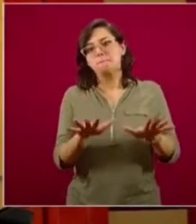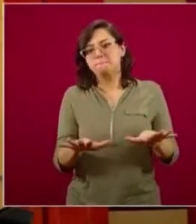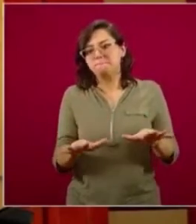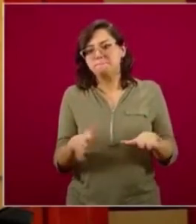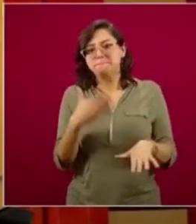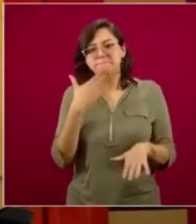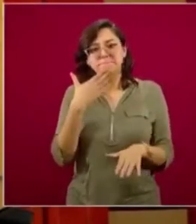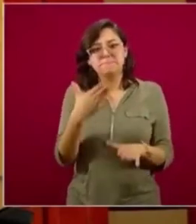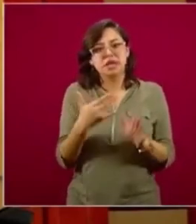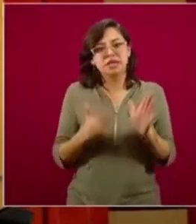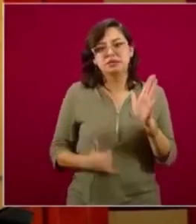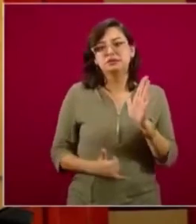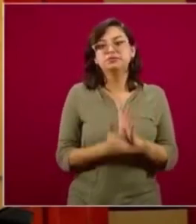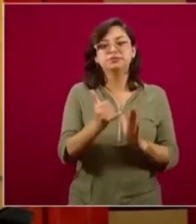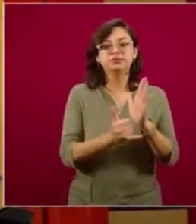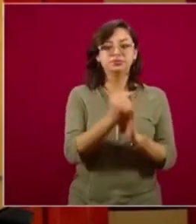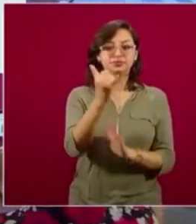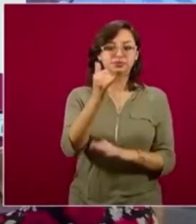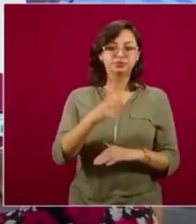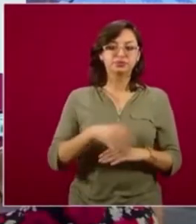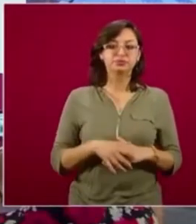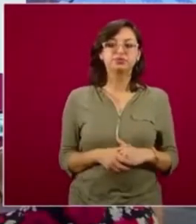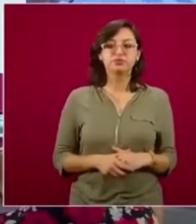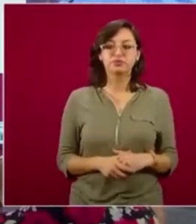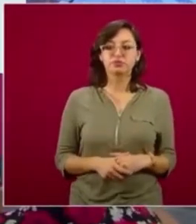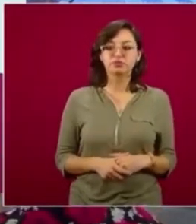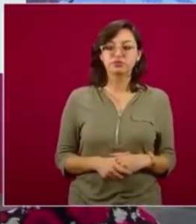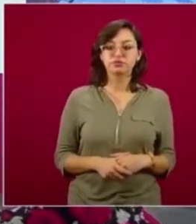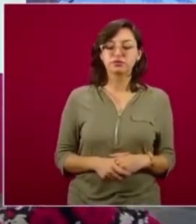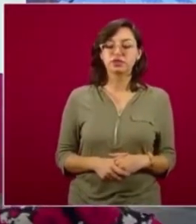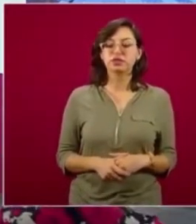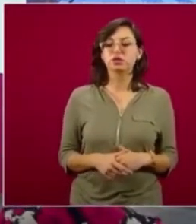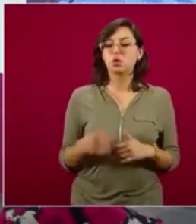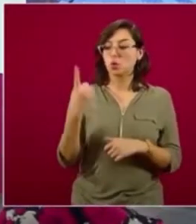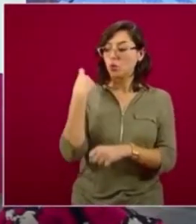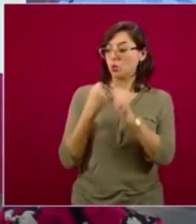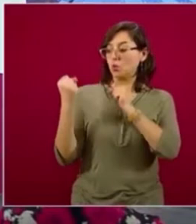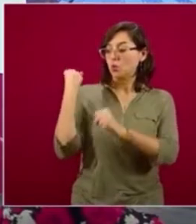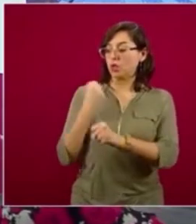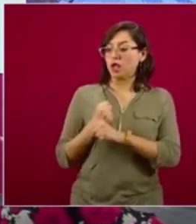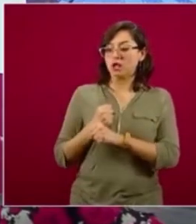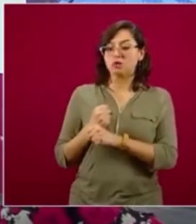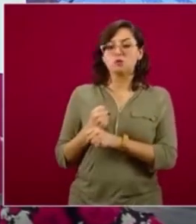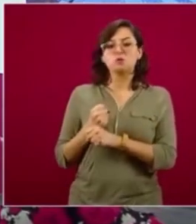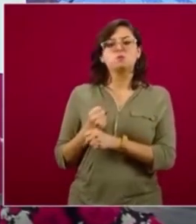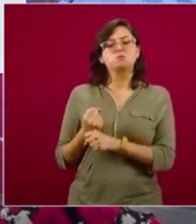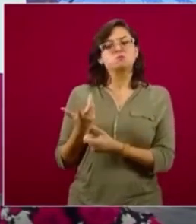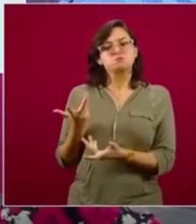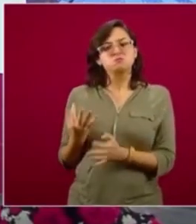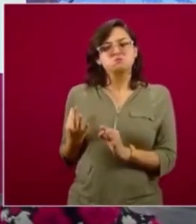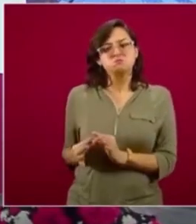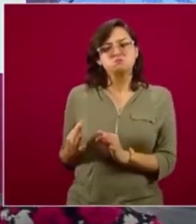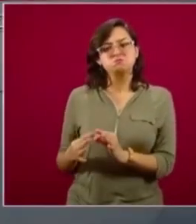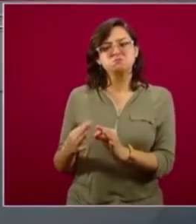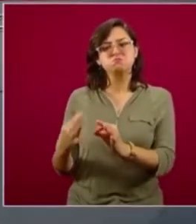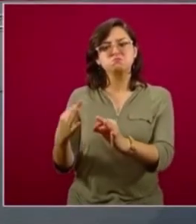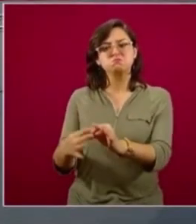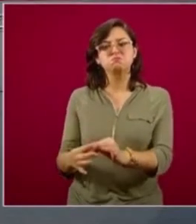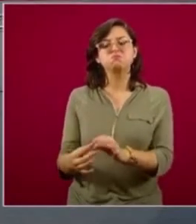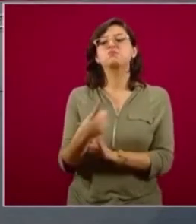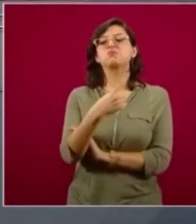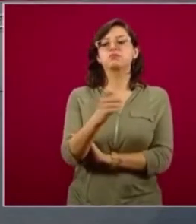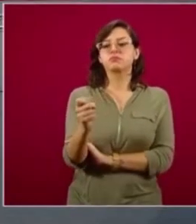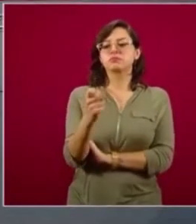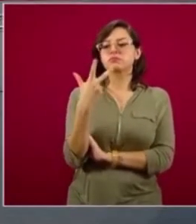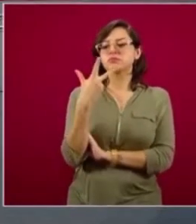Como señalaba yo, se atendieron 108 caminos. De estos 108 caminos, hay caminos muy